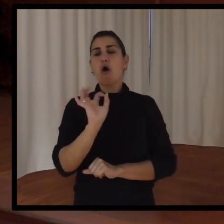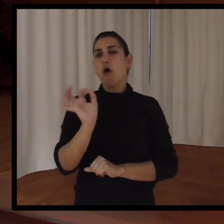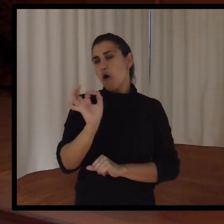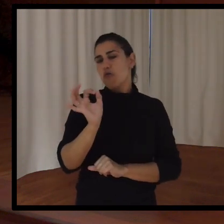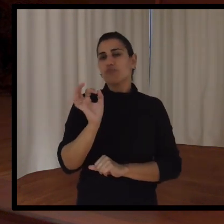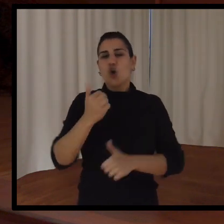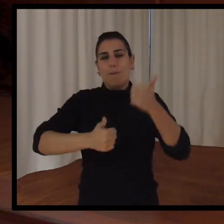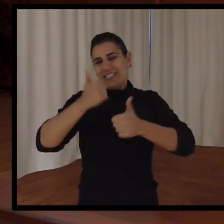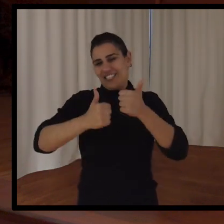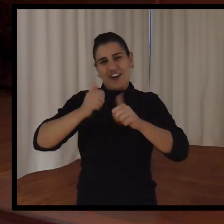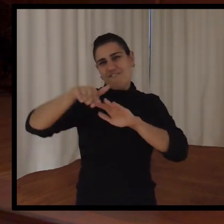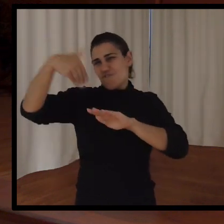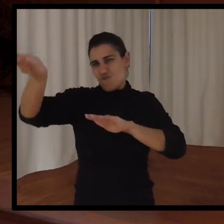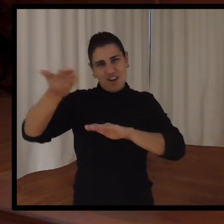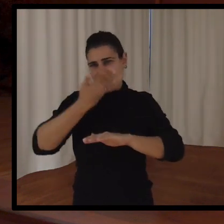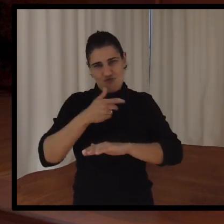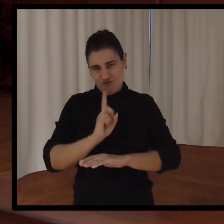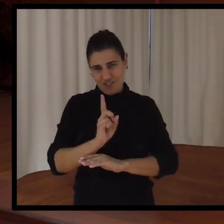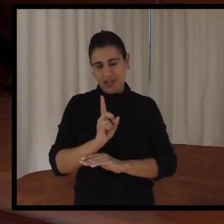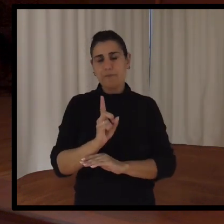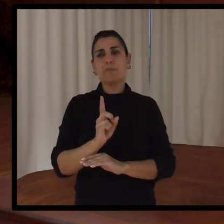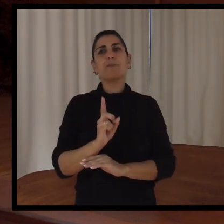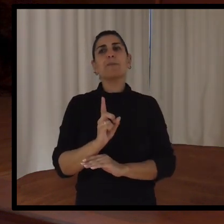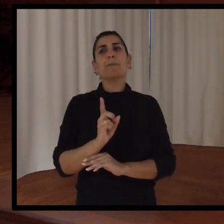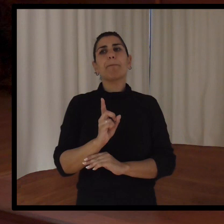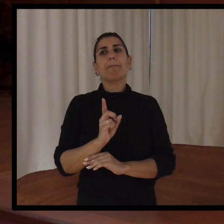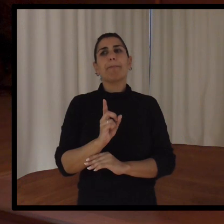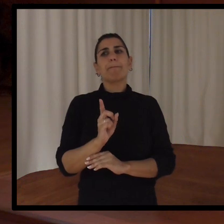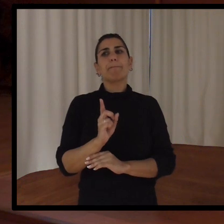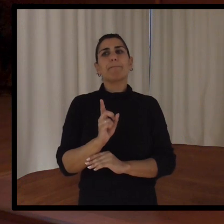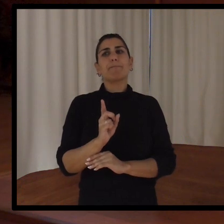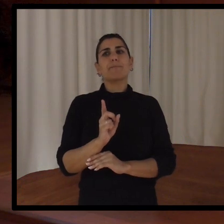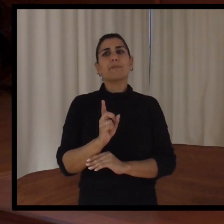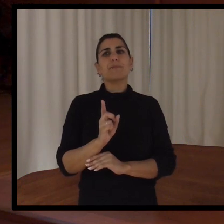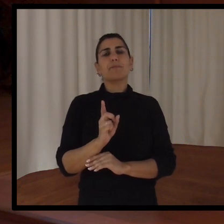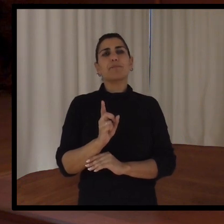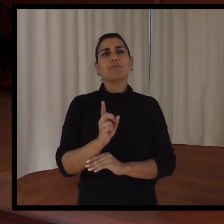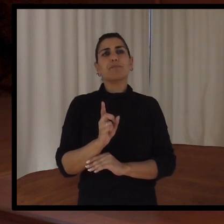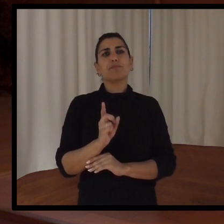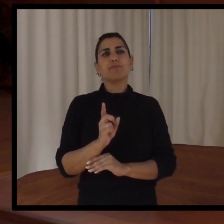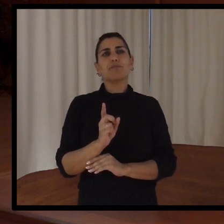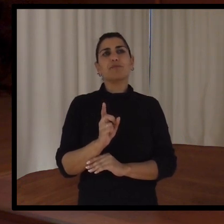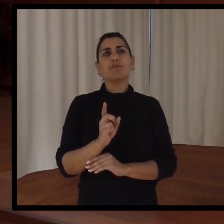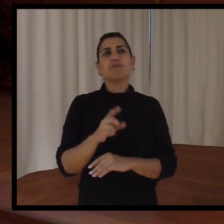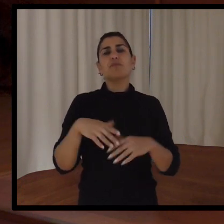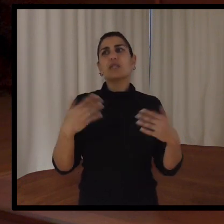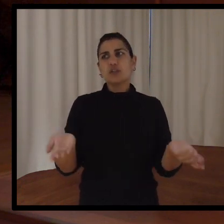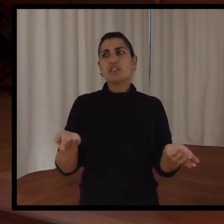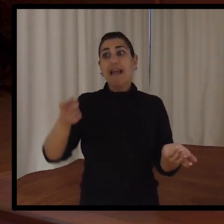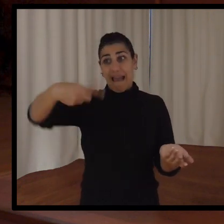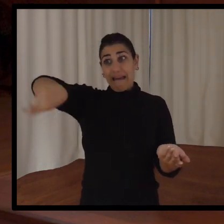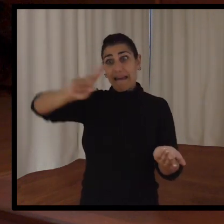competiciones, como que os trasladan que tienen mucho que aprender de vosotros, de vosotras,